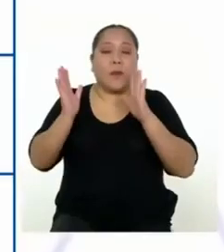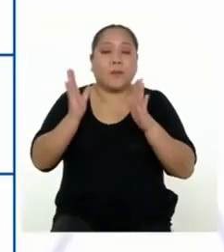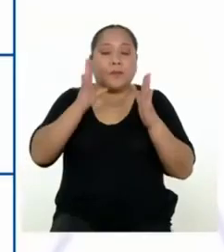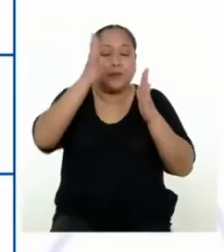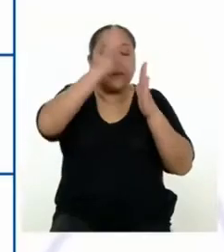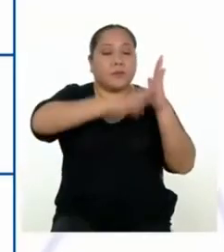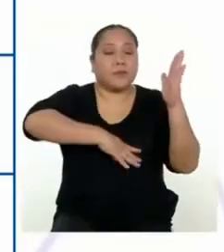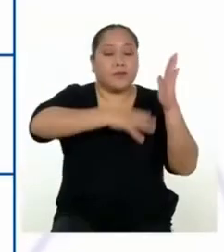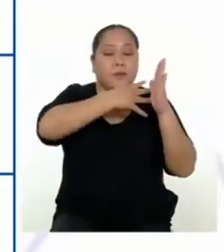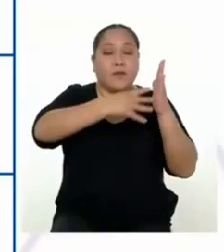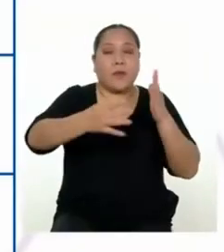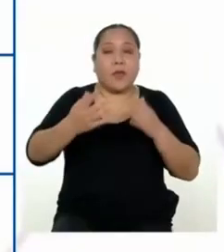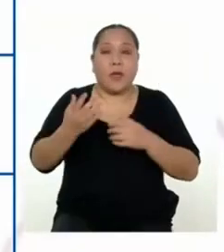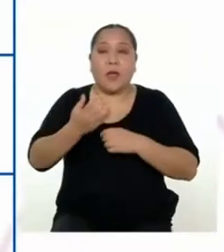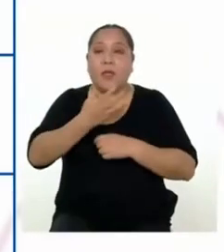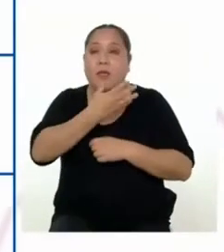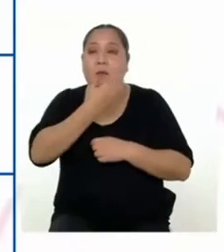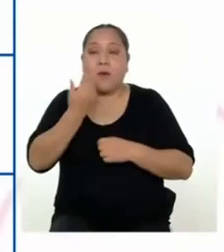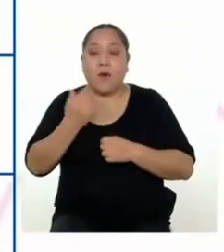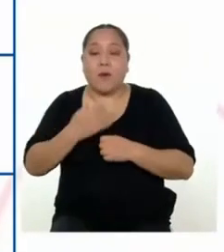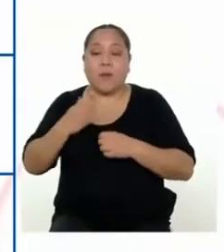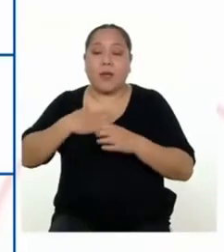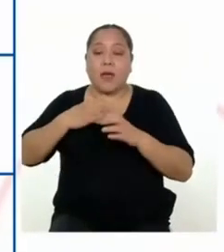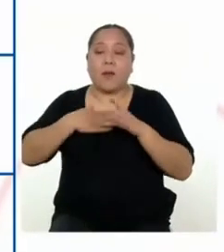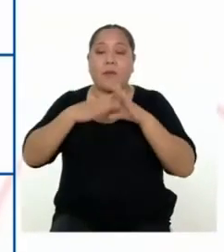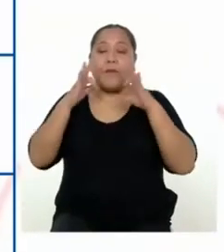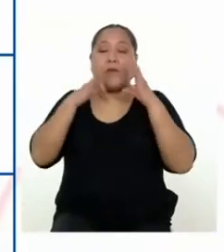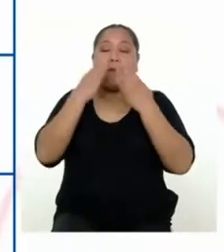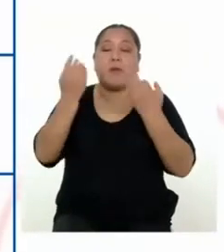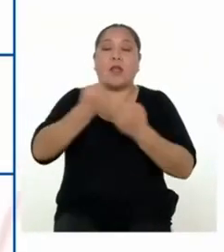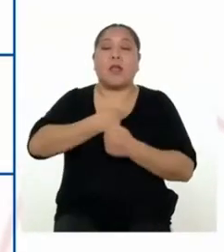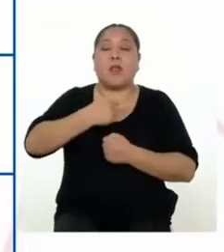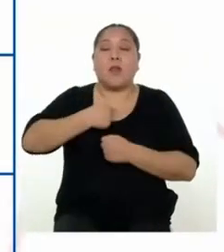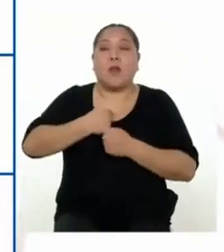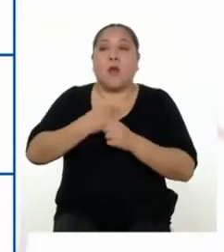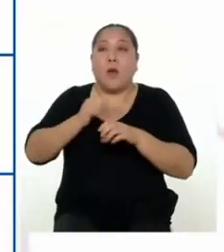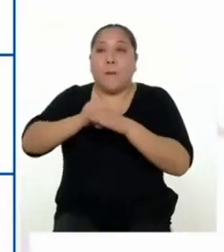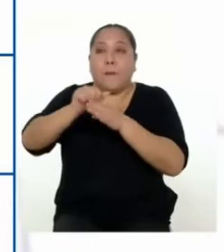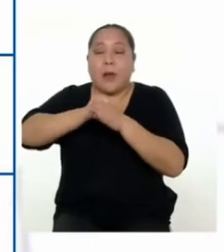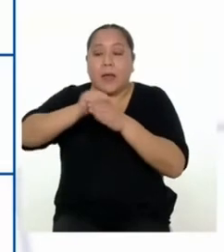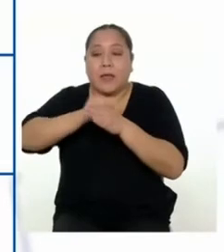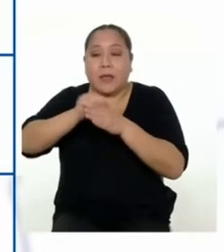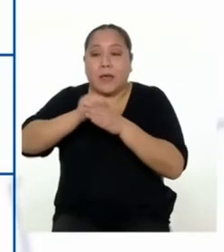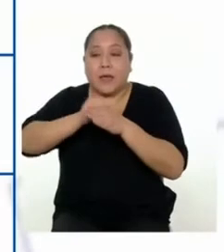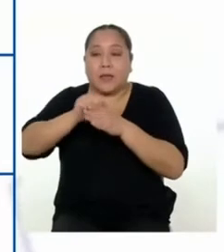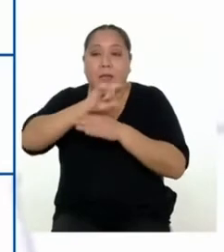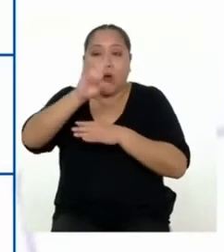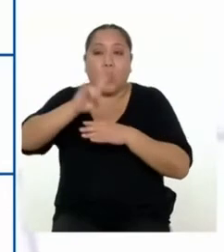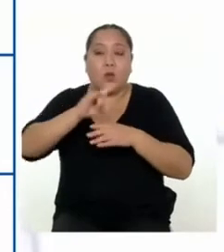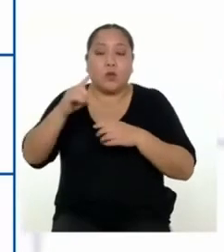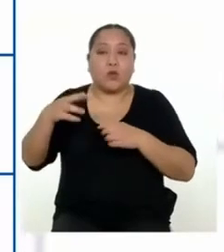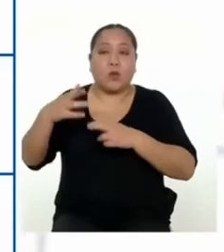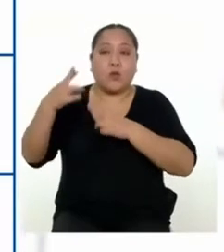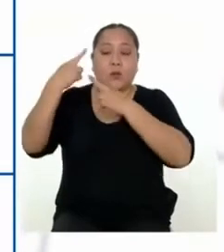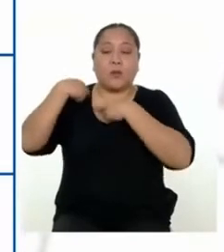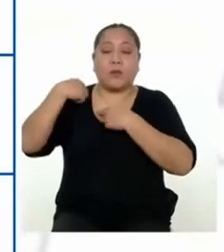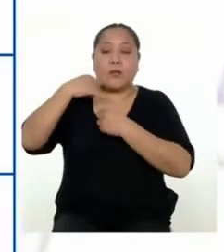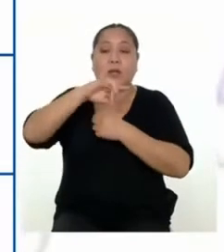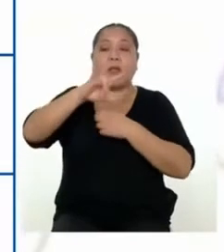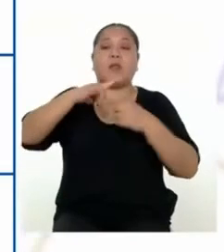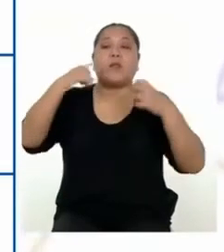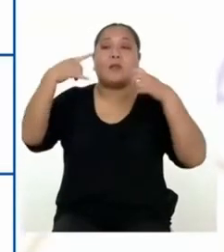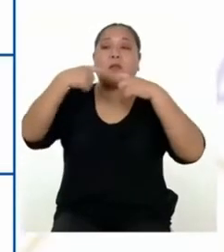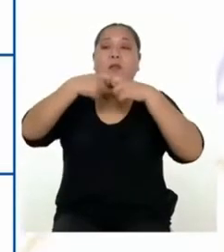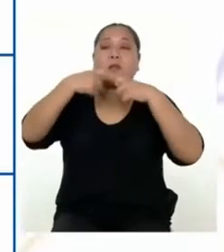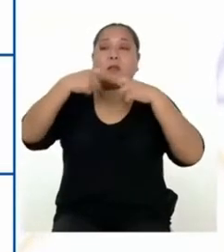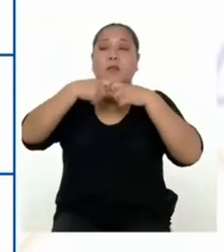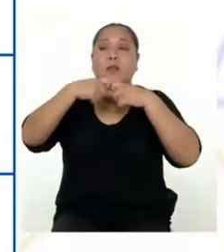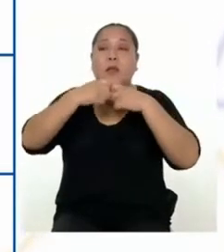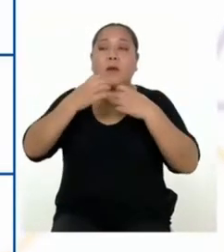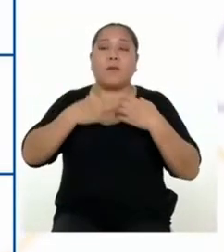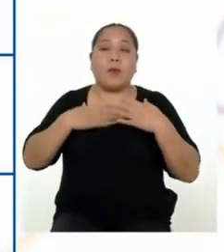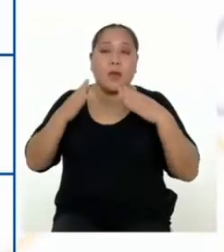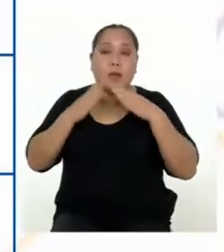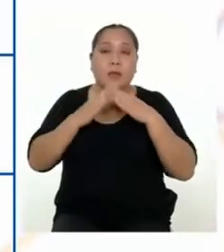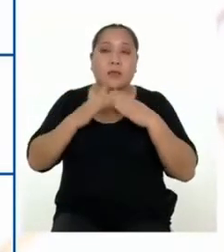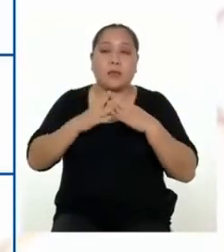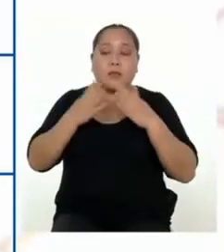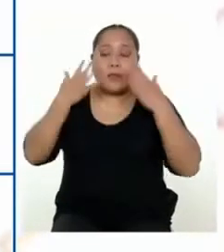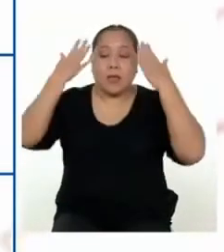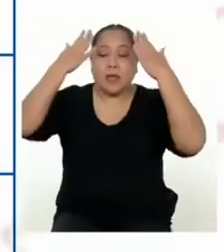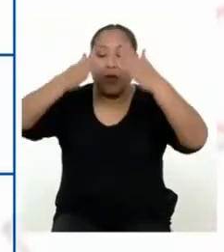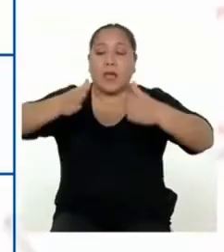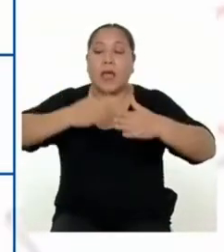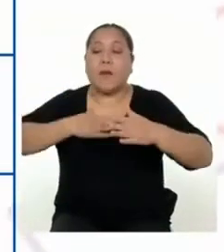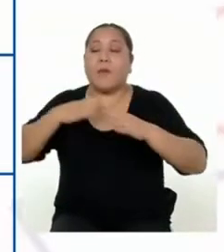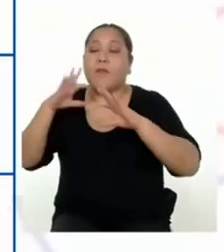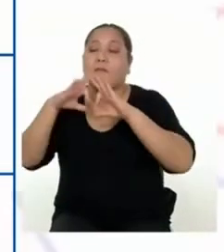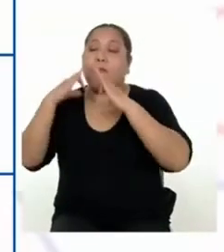Elaboraré mi plan de mejora para que mi familia y yo asumamos prácticas de consumo responsable de la energía eléctrica en mi hogar. Está dirigida